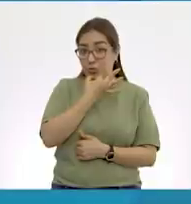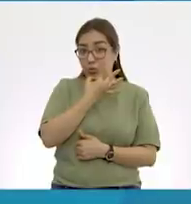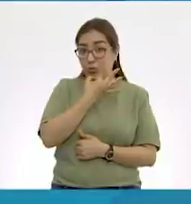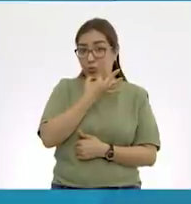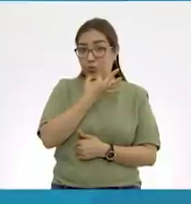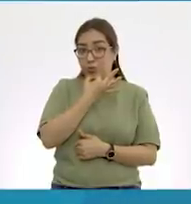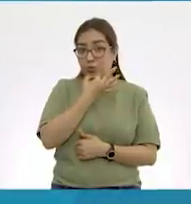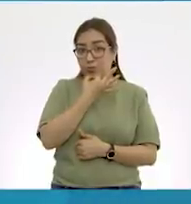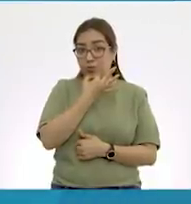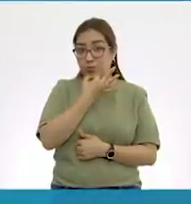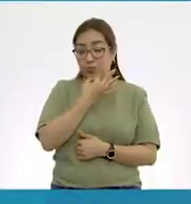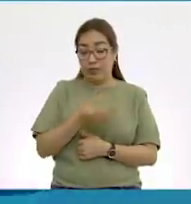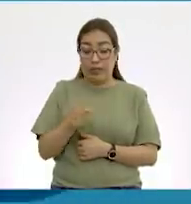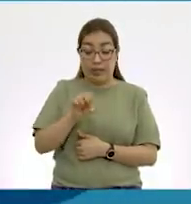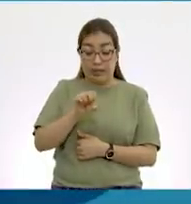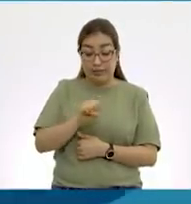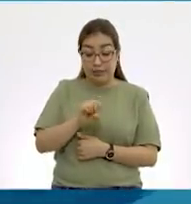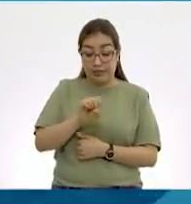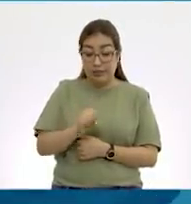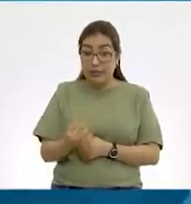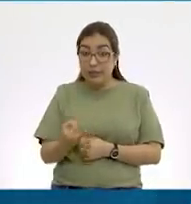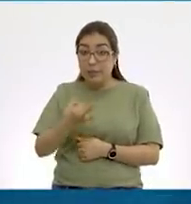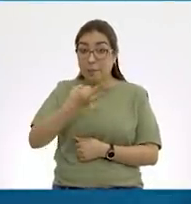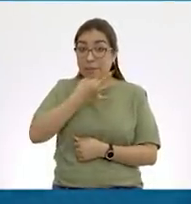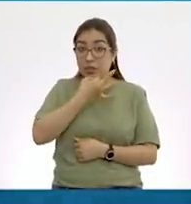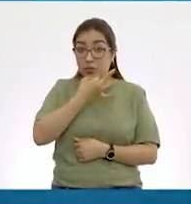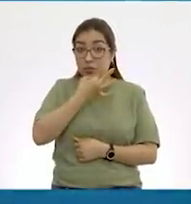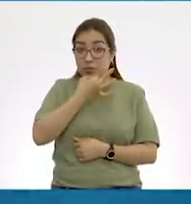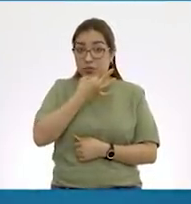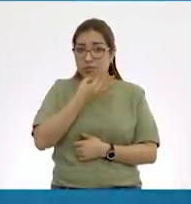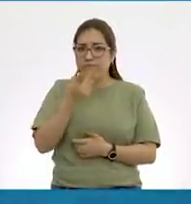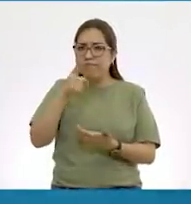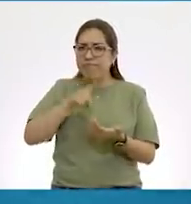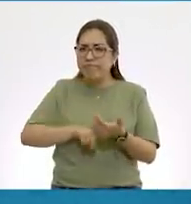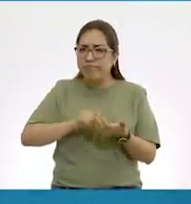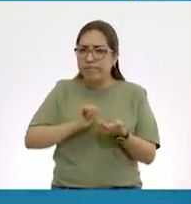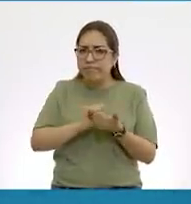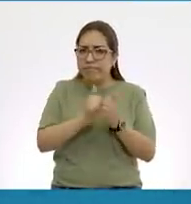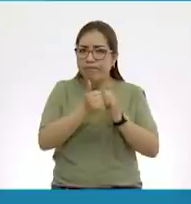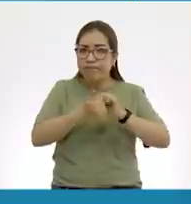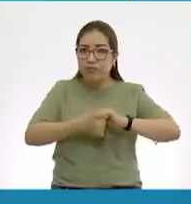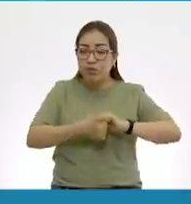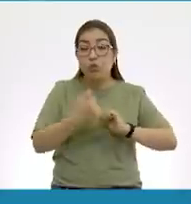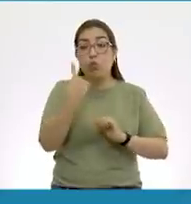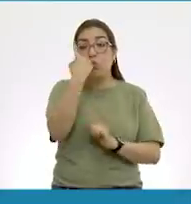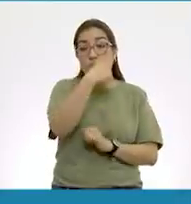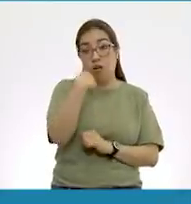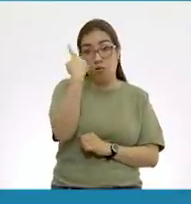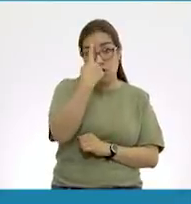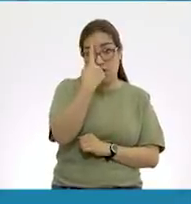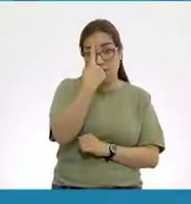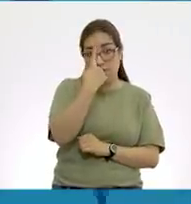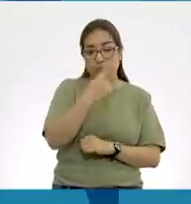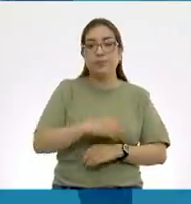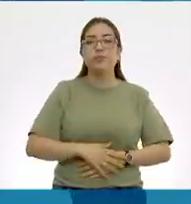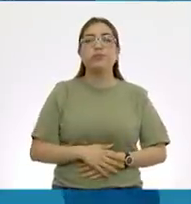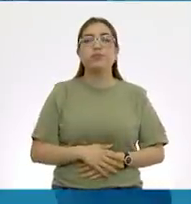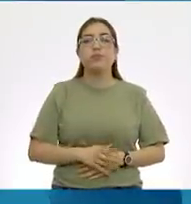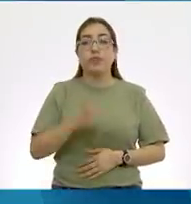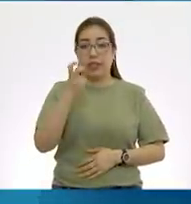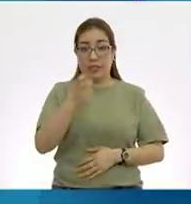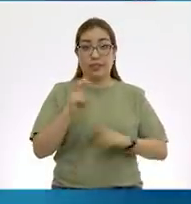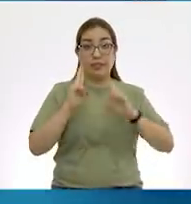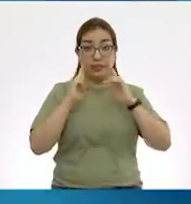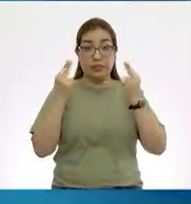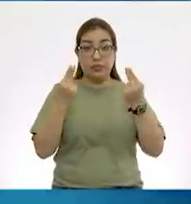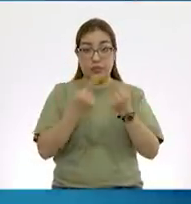Y 60 minutos equivalen a una hora. Esas unidades